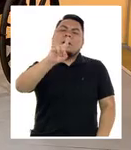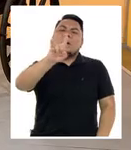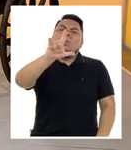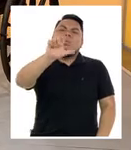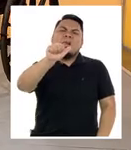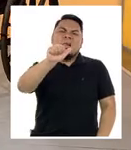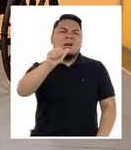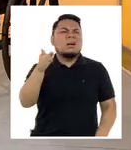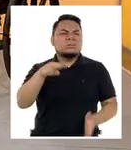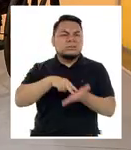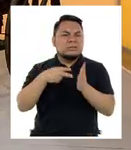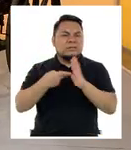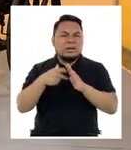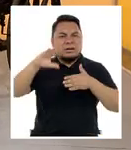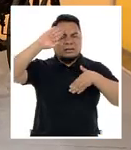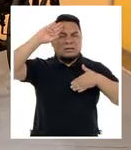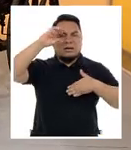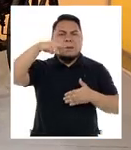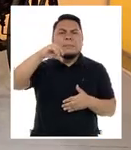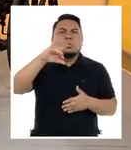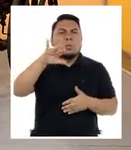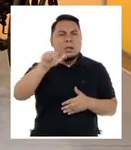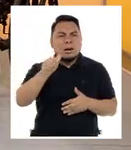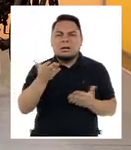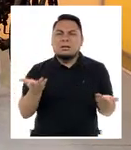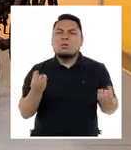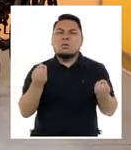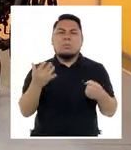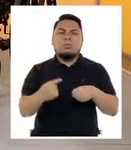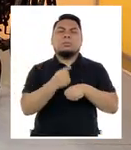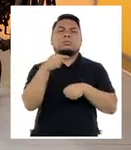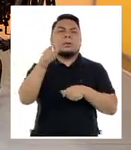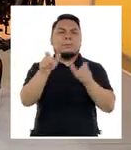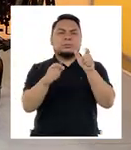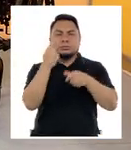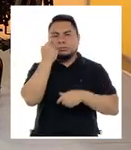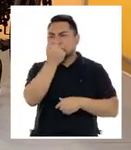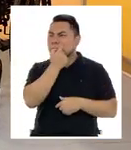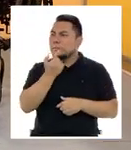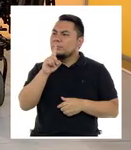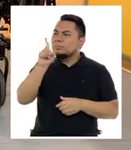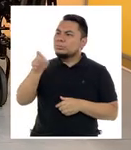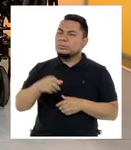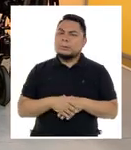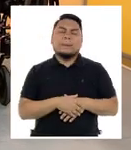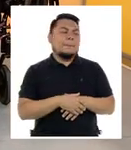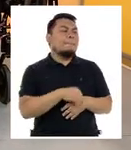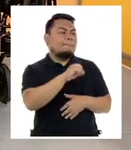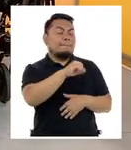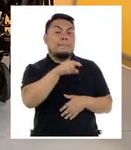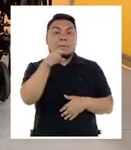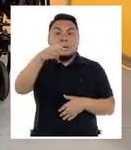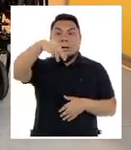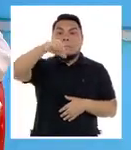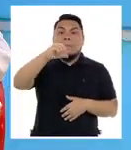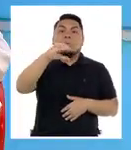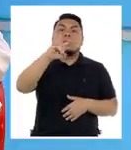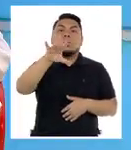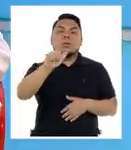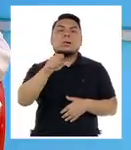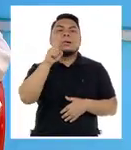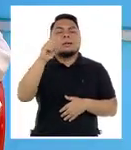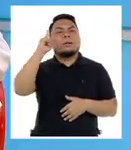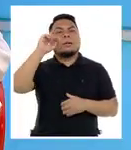un poquito qué es la mácula y cuál es el problema que puede afectarle justamente a una persona con el problema de la mácula. La mácula es la parte